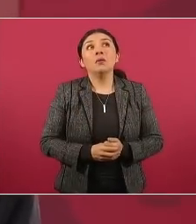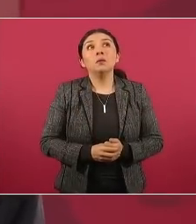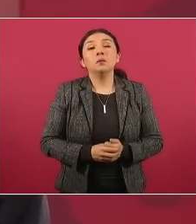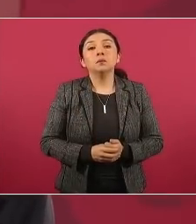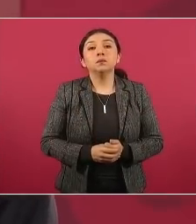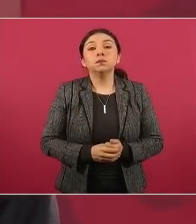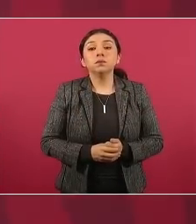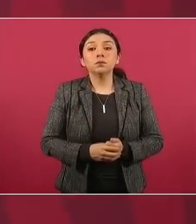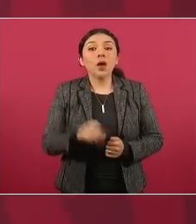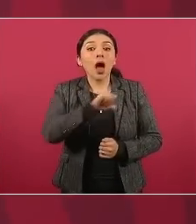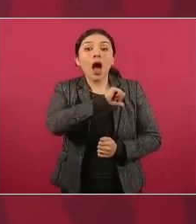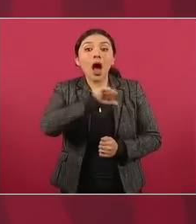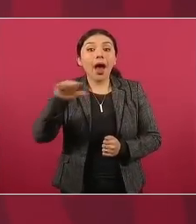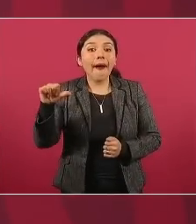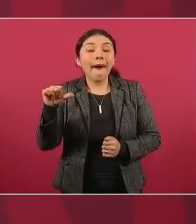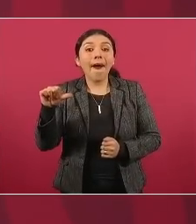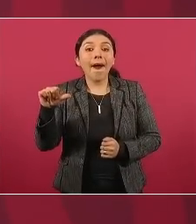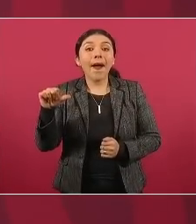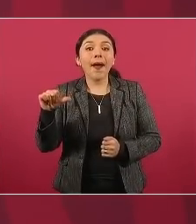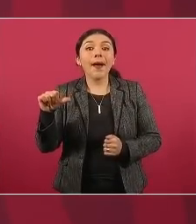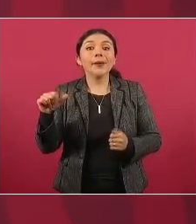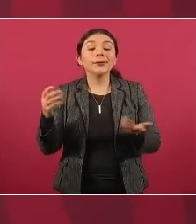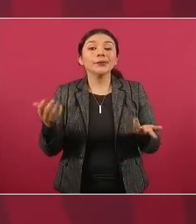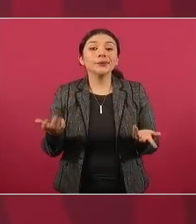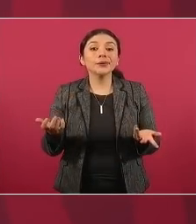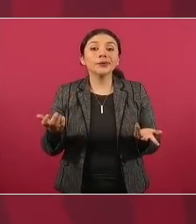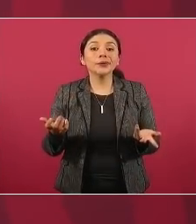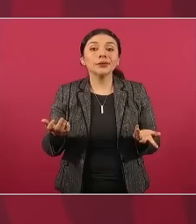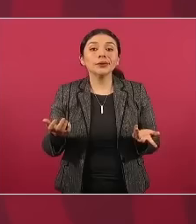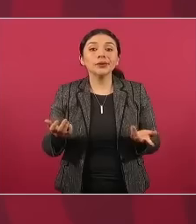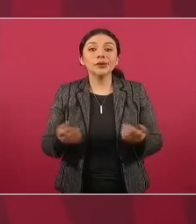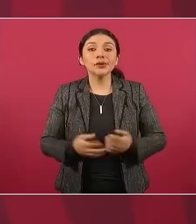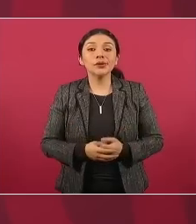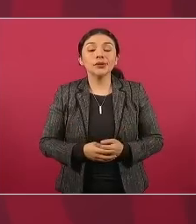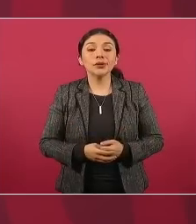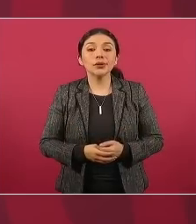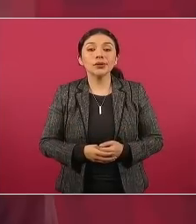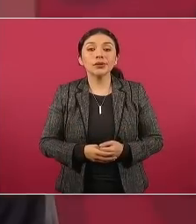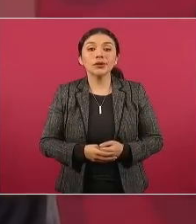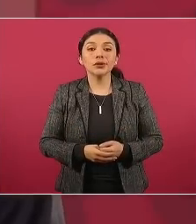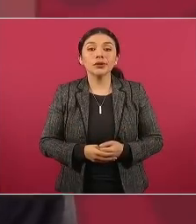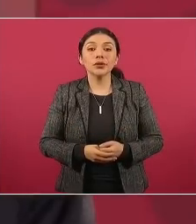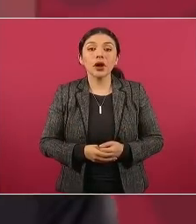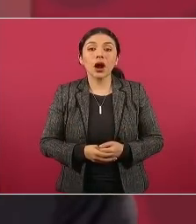estupideces como estas en la trompa y abren la boca y se tragan el escupitajo